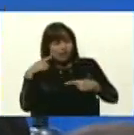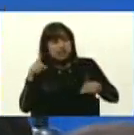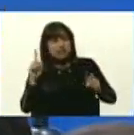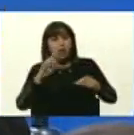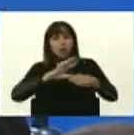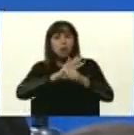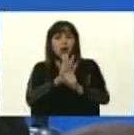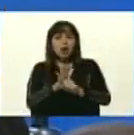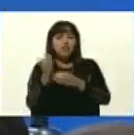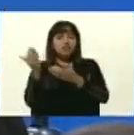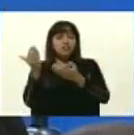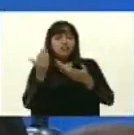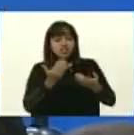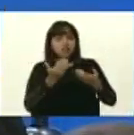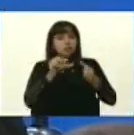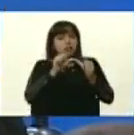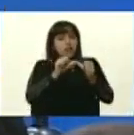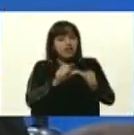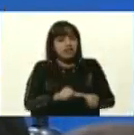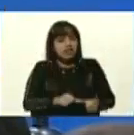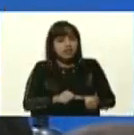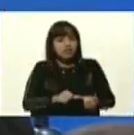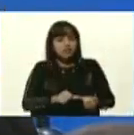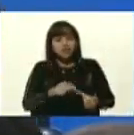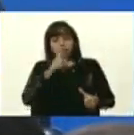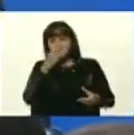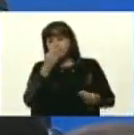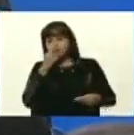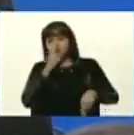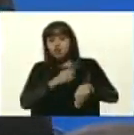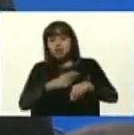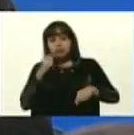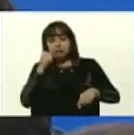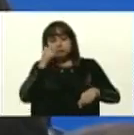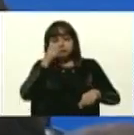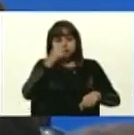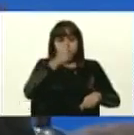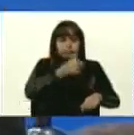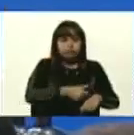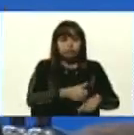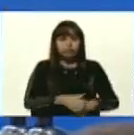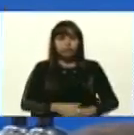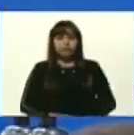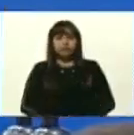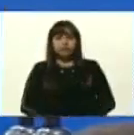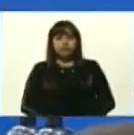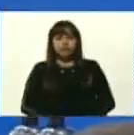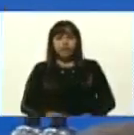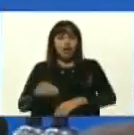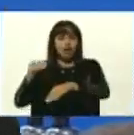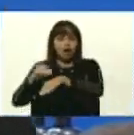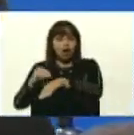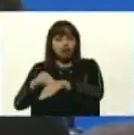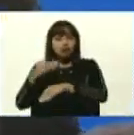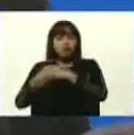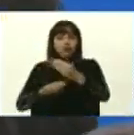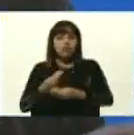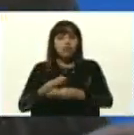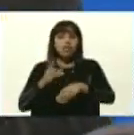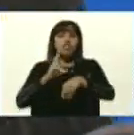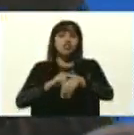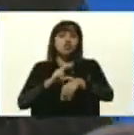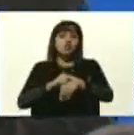coronavirus llegó para quedarse por mucho tiempo. Y los anuncios que hace, por ejemplo, el doctor